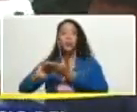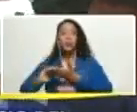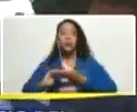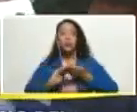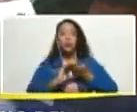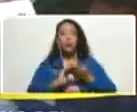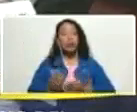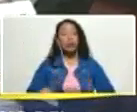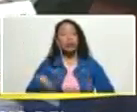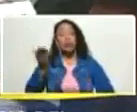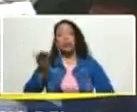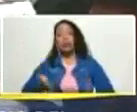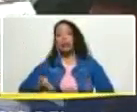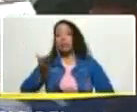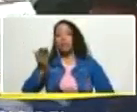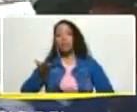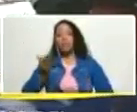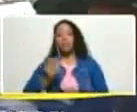importante